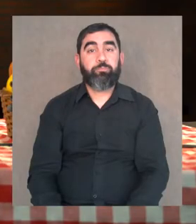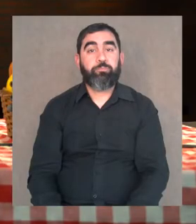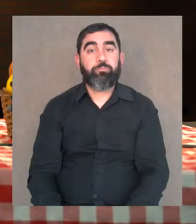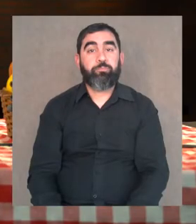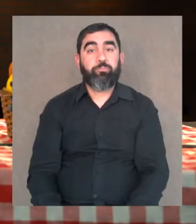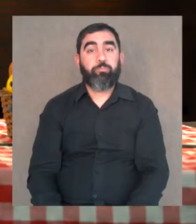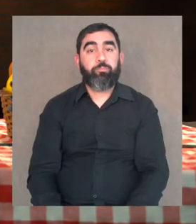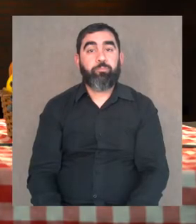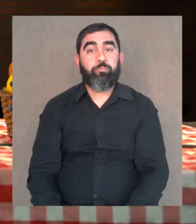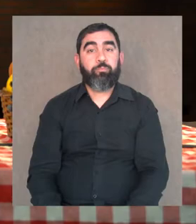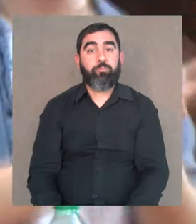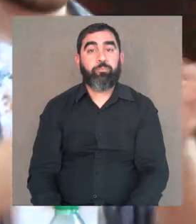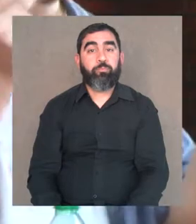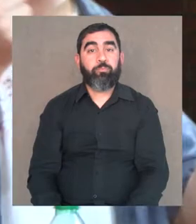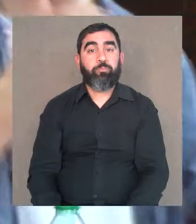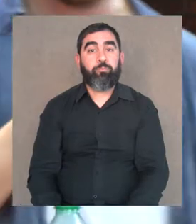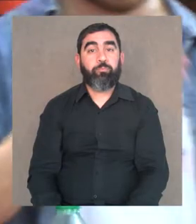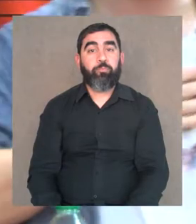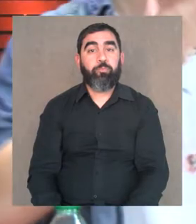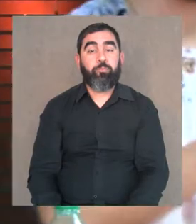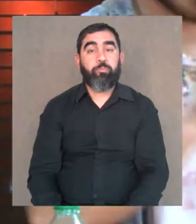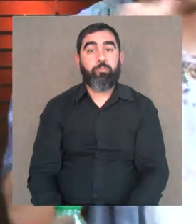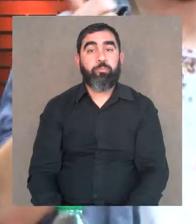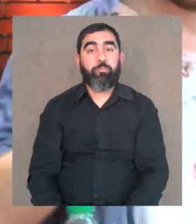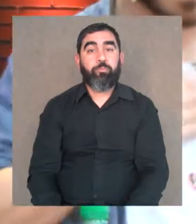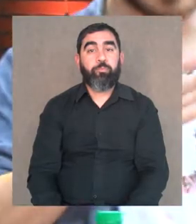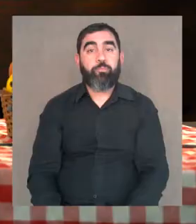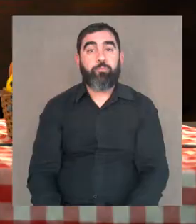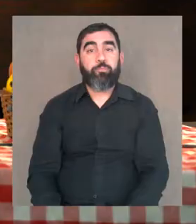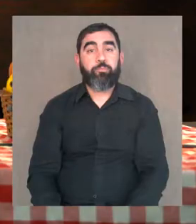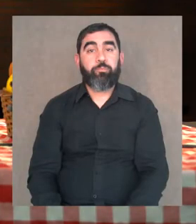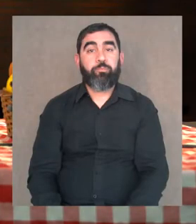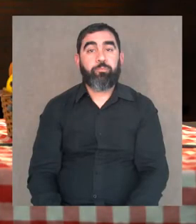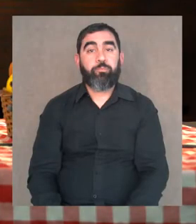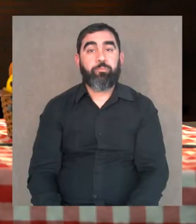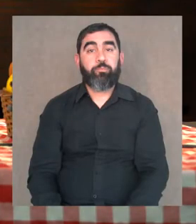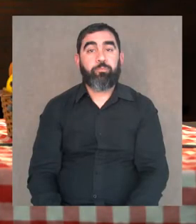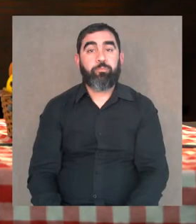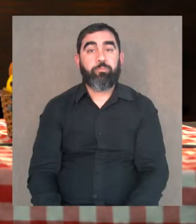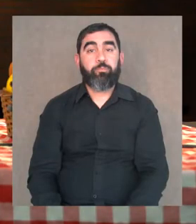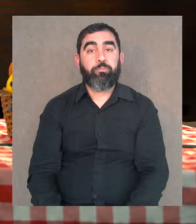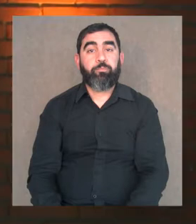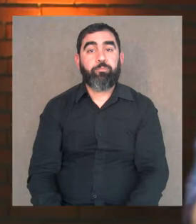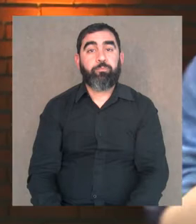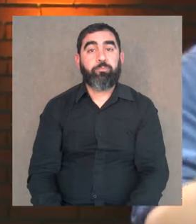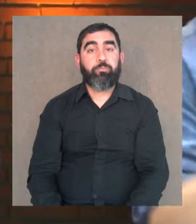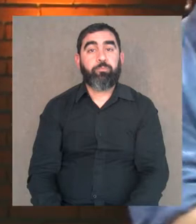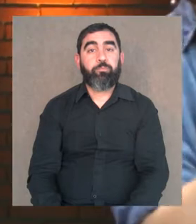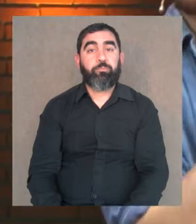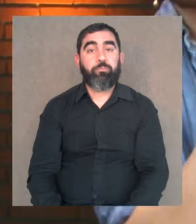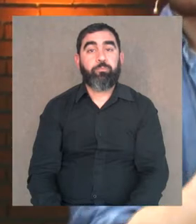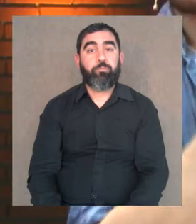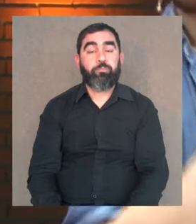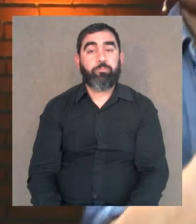pie. ¿Y ahí, Mike? ¿Qué pasó?